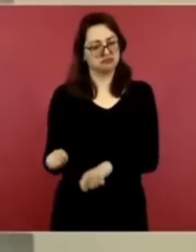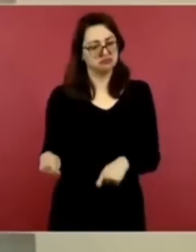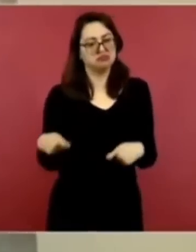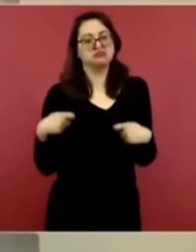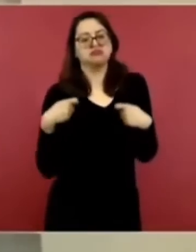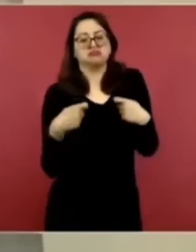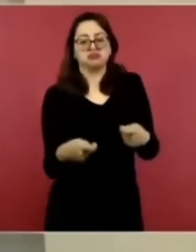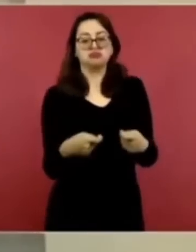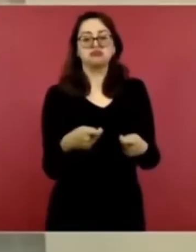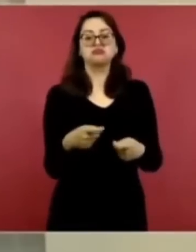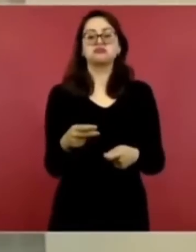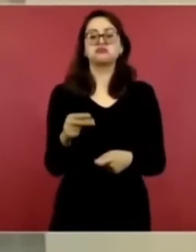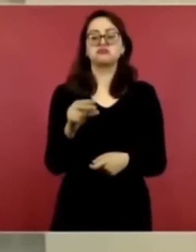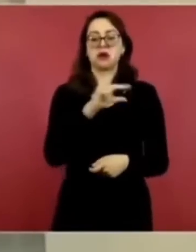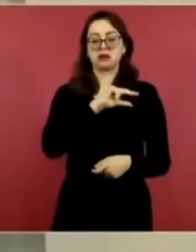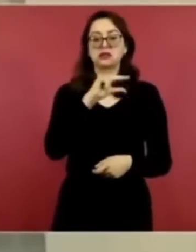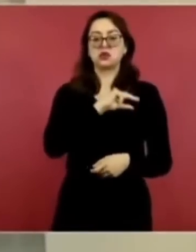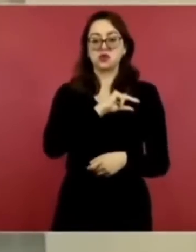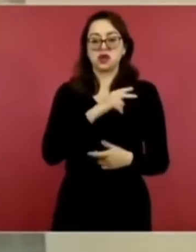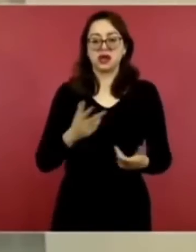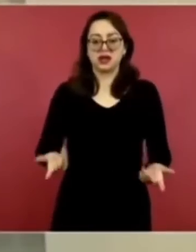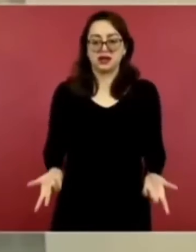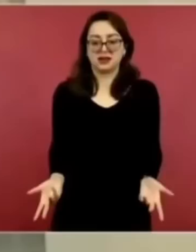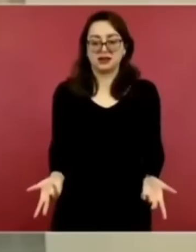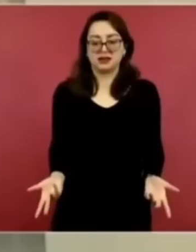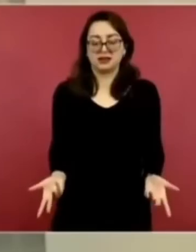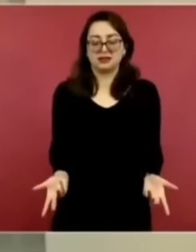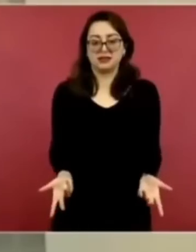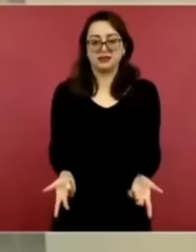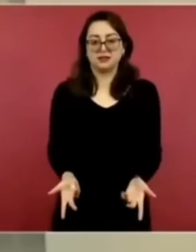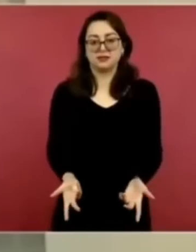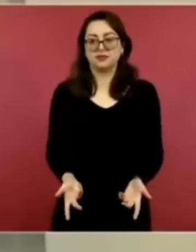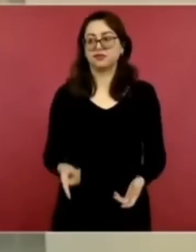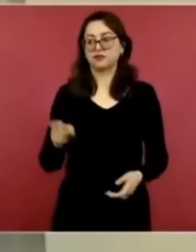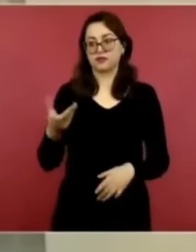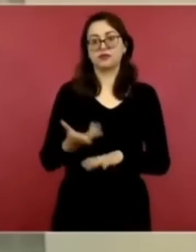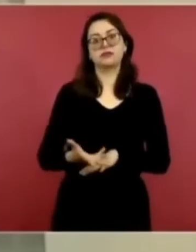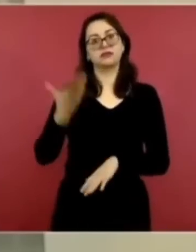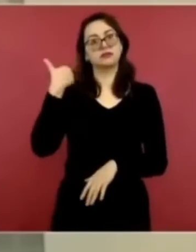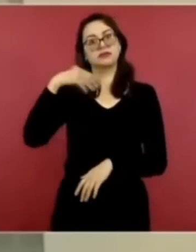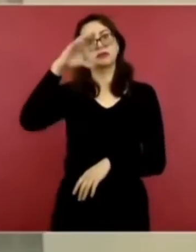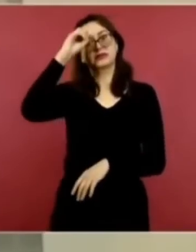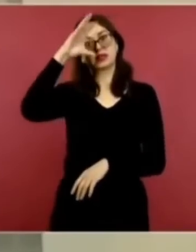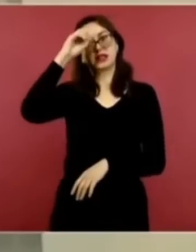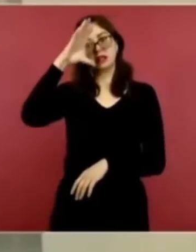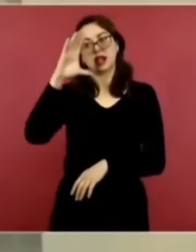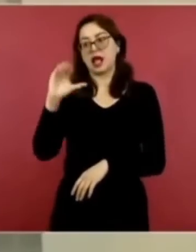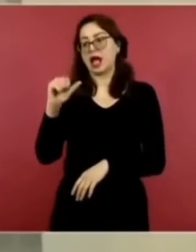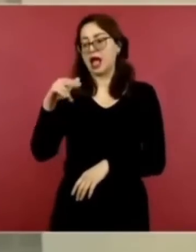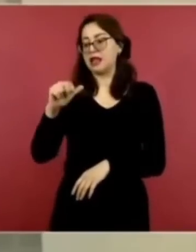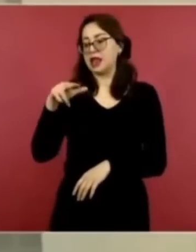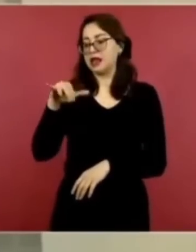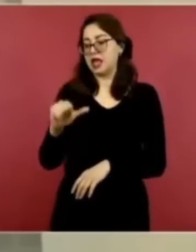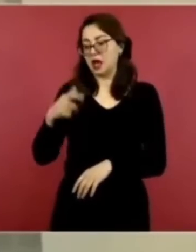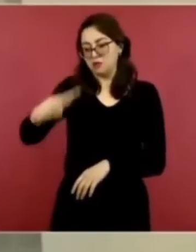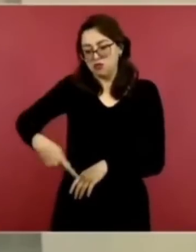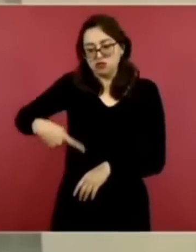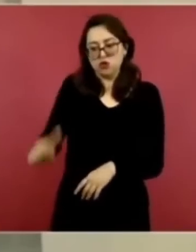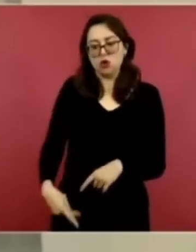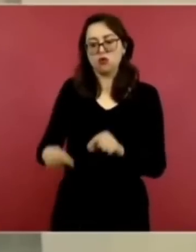Era una mina del sector público y con salinas,